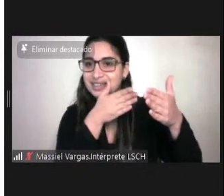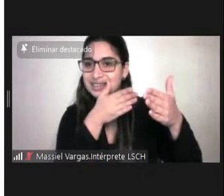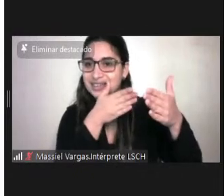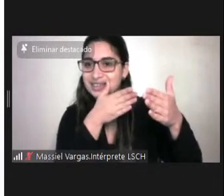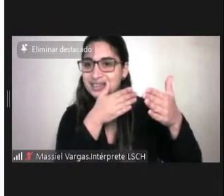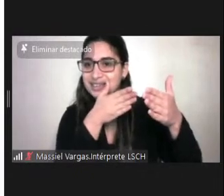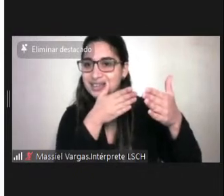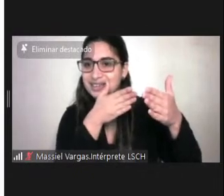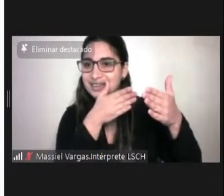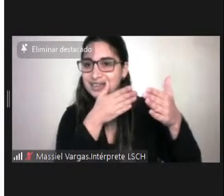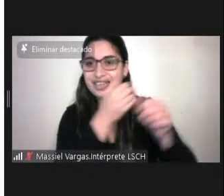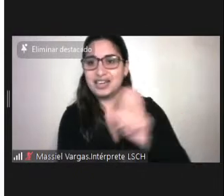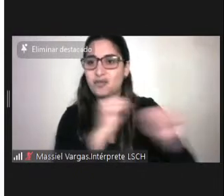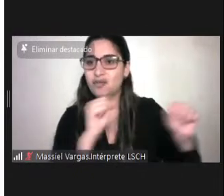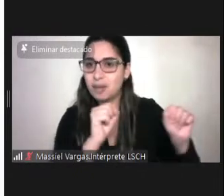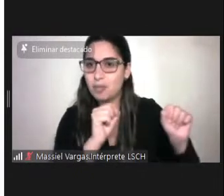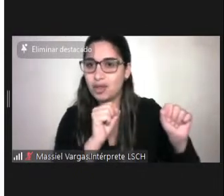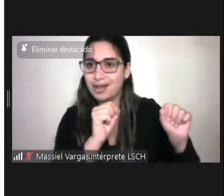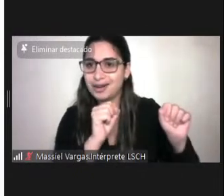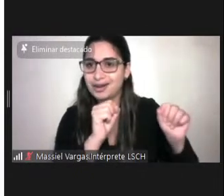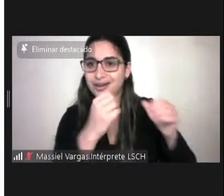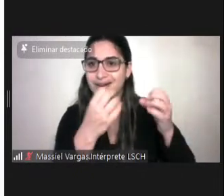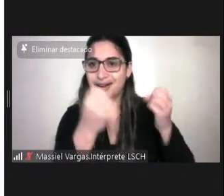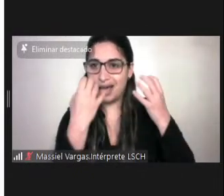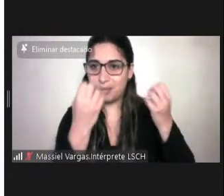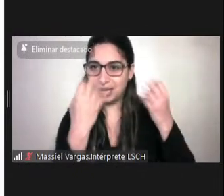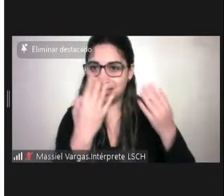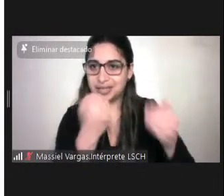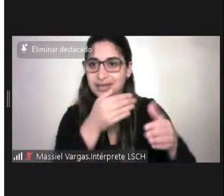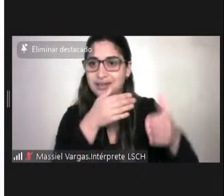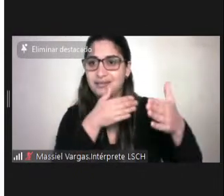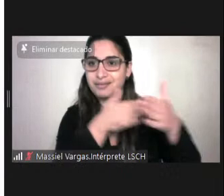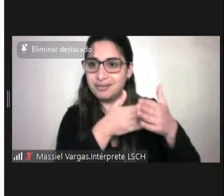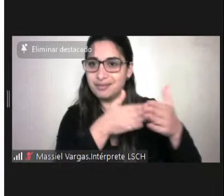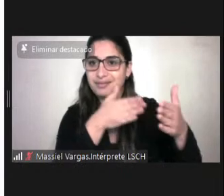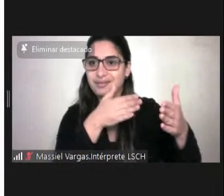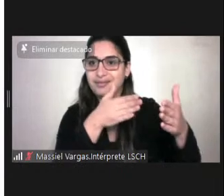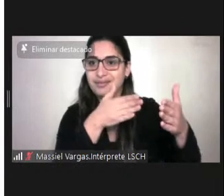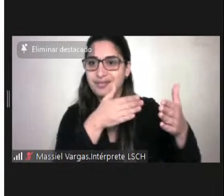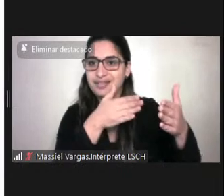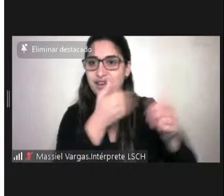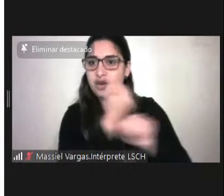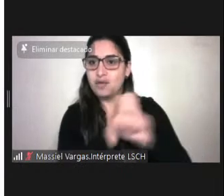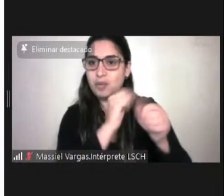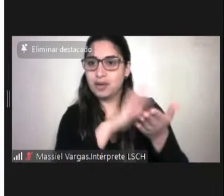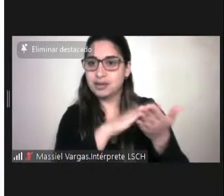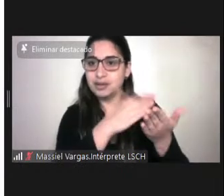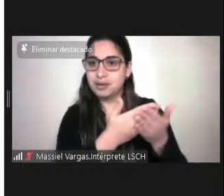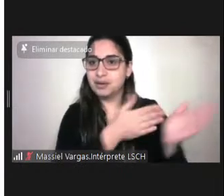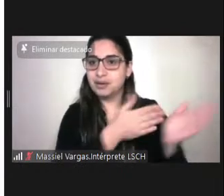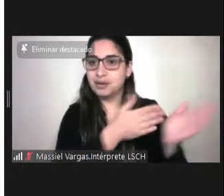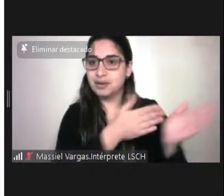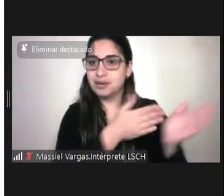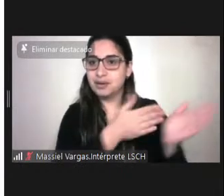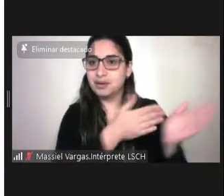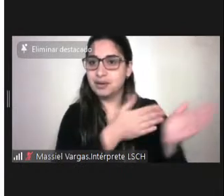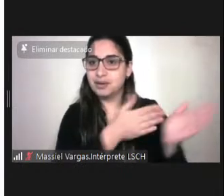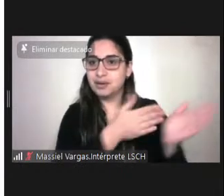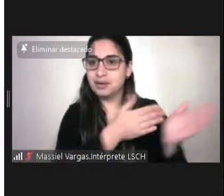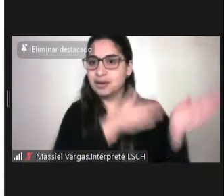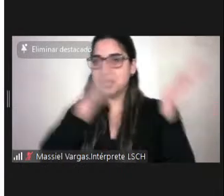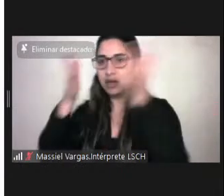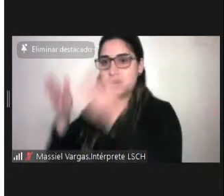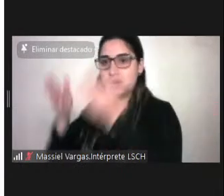optar a educación, etc. Y la otra persona que está en una zona urbana no va a tener esa misma dificultad, entonces sus